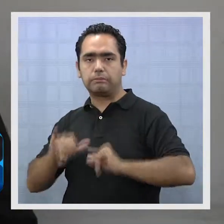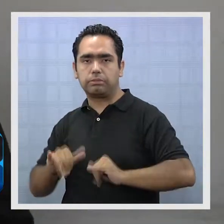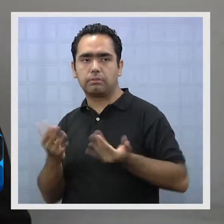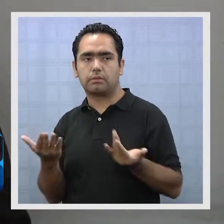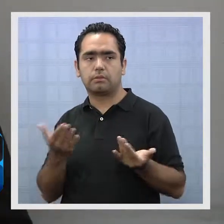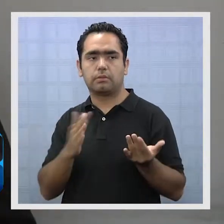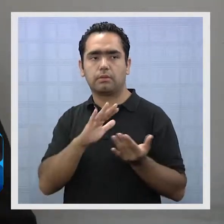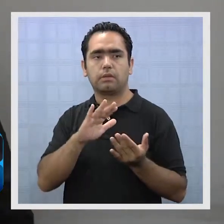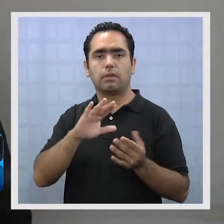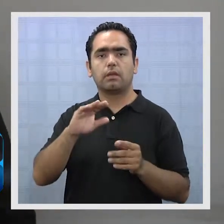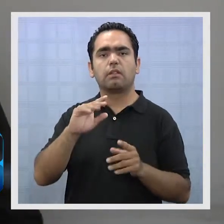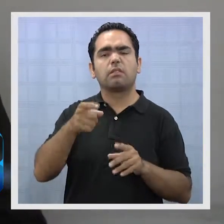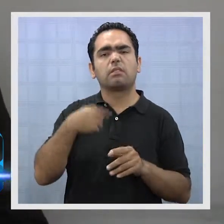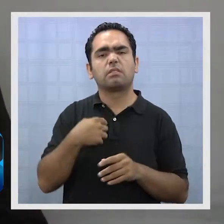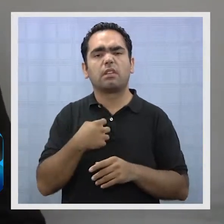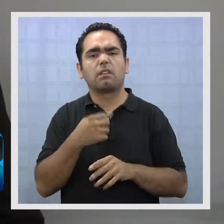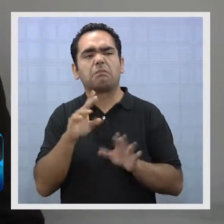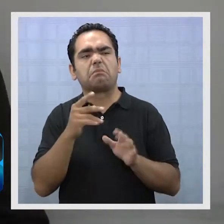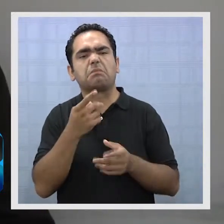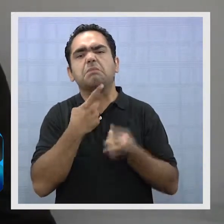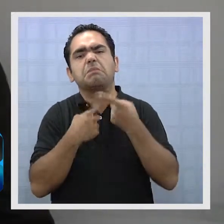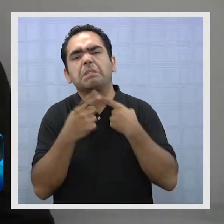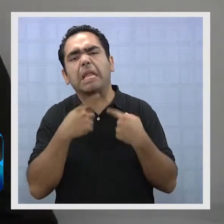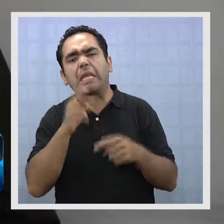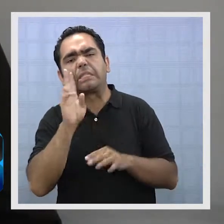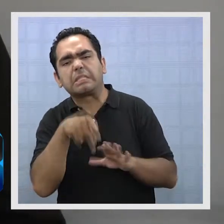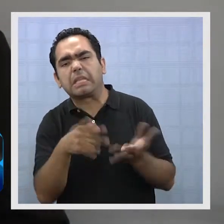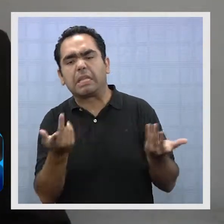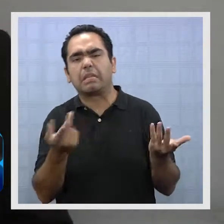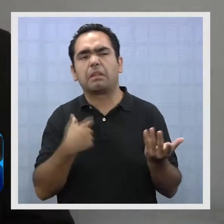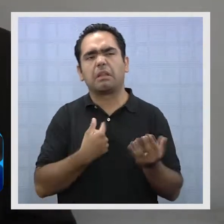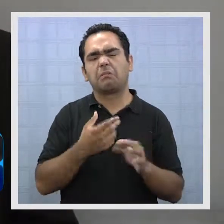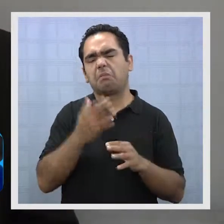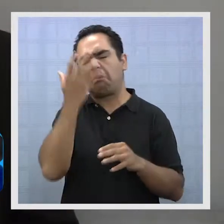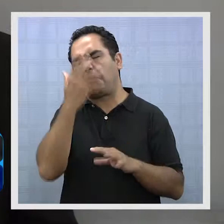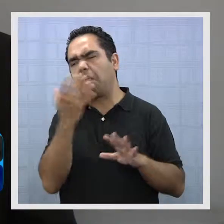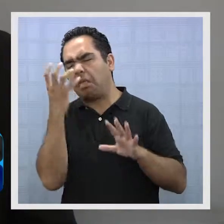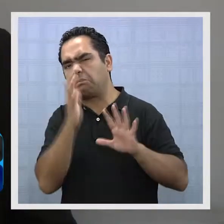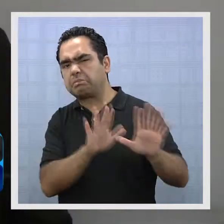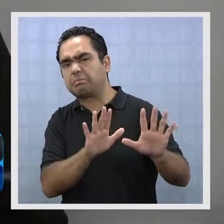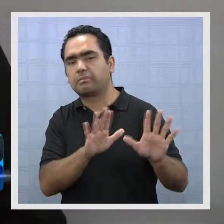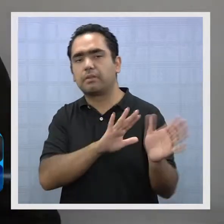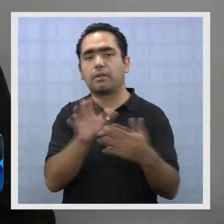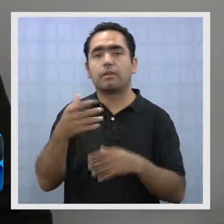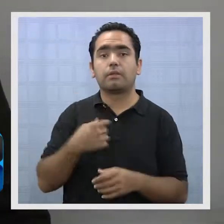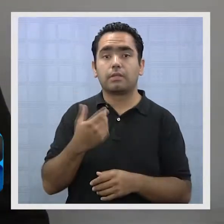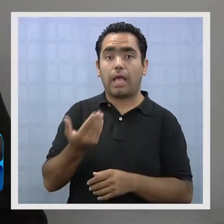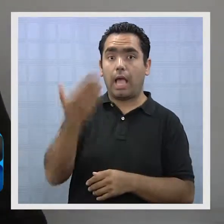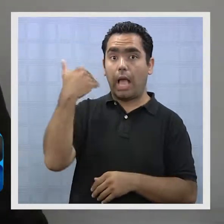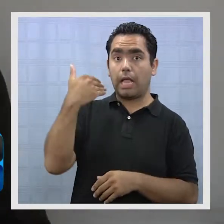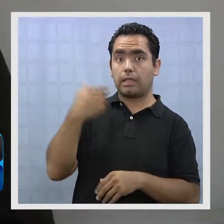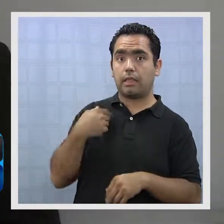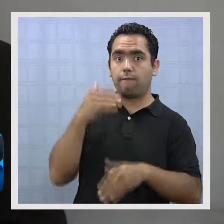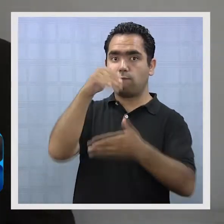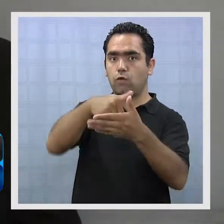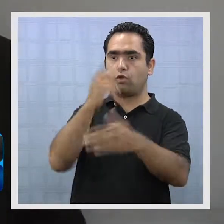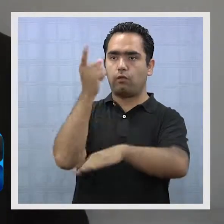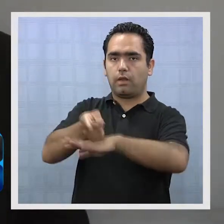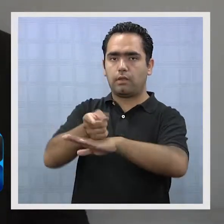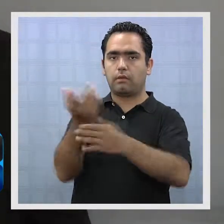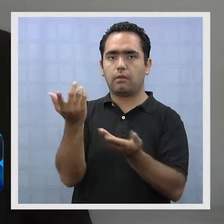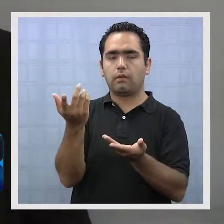Entonces, y se suma a los desinteresados, a la apatía, etc. Entonces, lo que no sucedía con el voto obligatorio, porque el voto obligatorio decía, bueno,